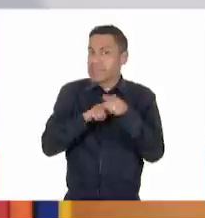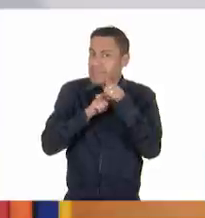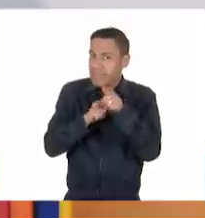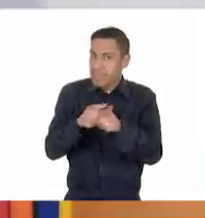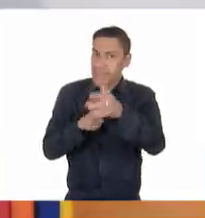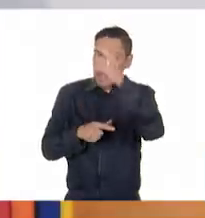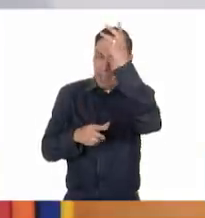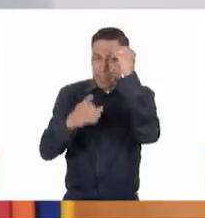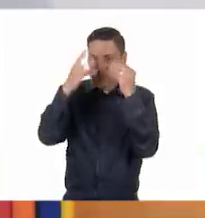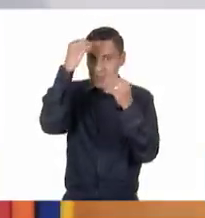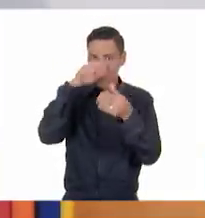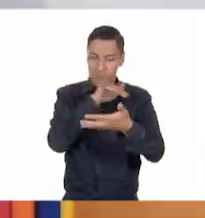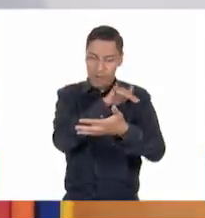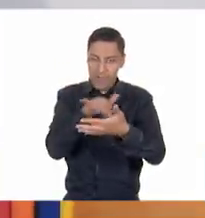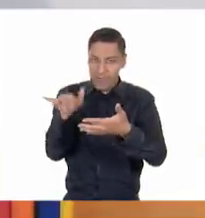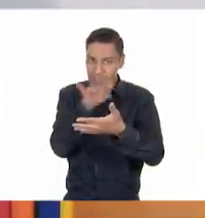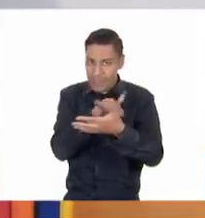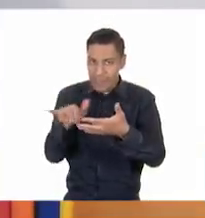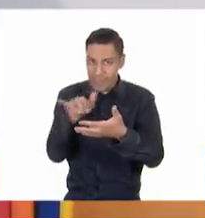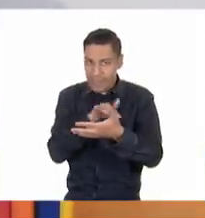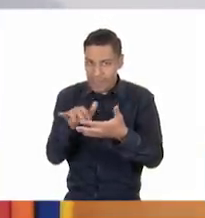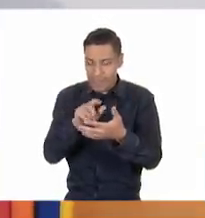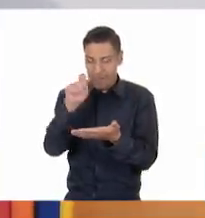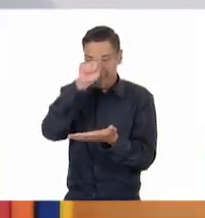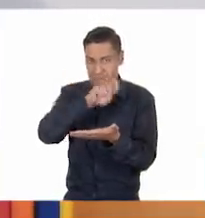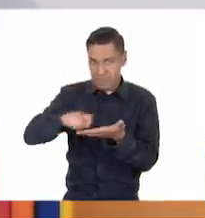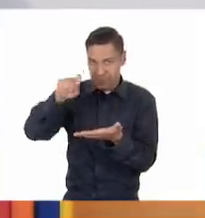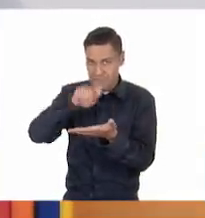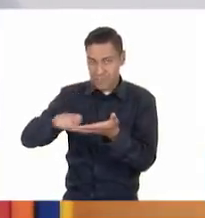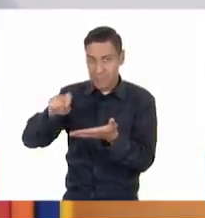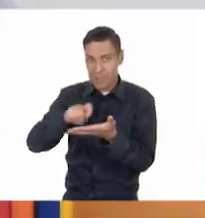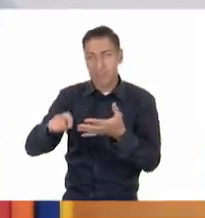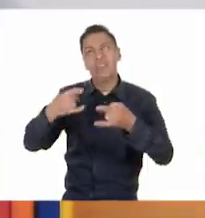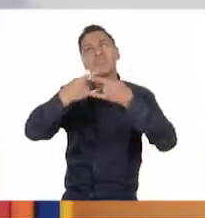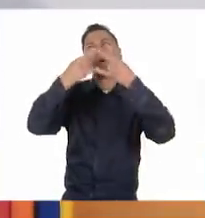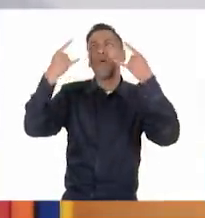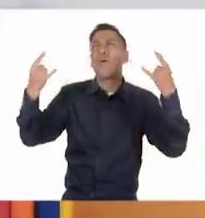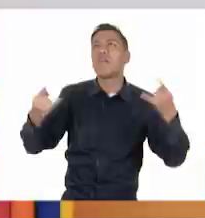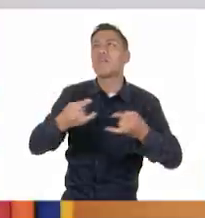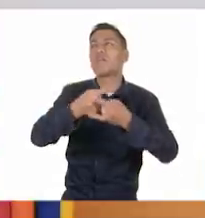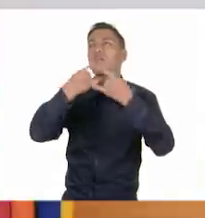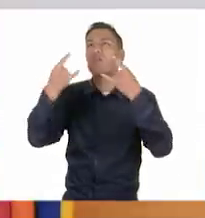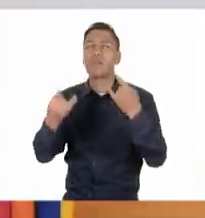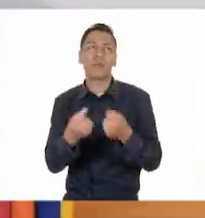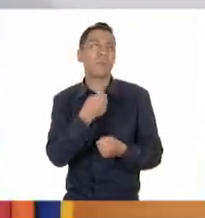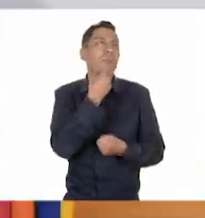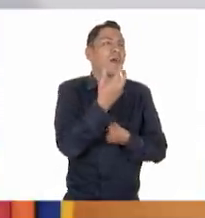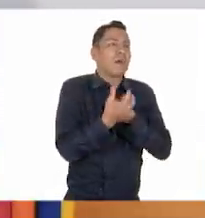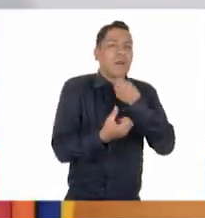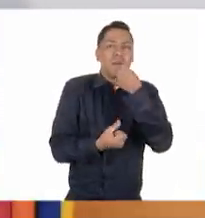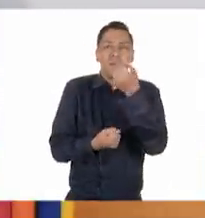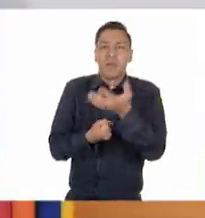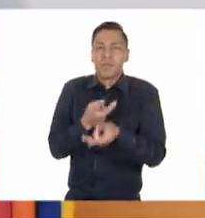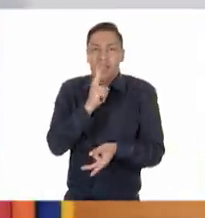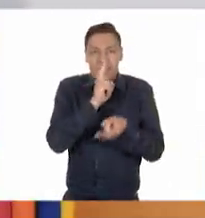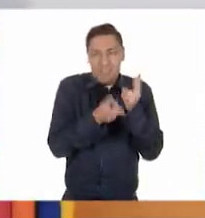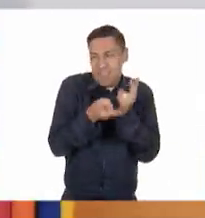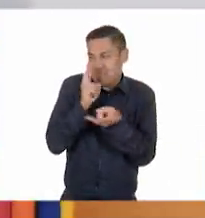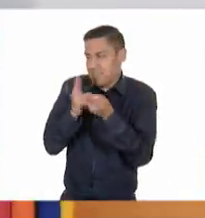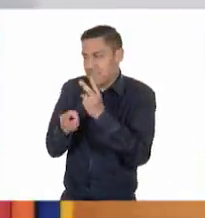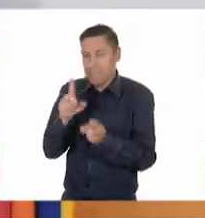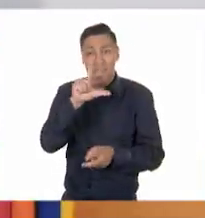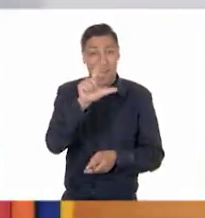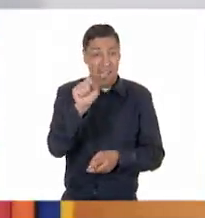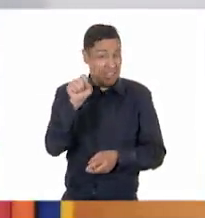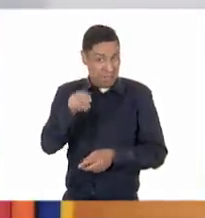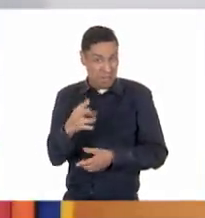aprendiendo a leer, para que sigan leyendo cuentos, historias y puedan seguir expresando lo que ya conocen a otros familiares u otros amigos